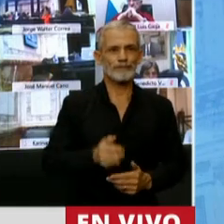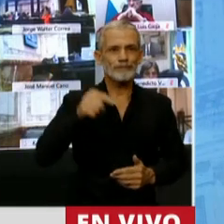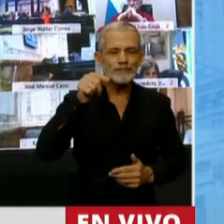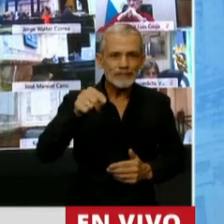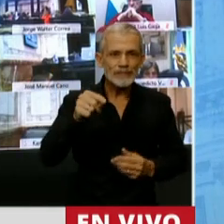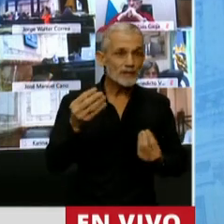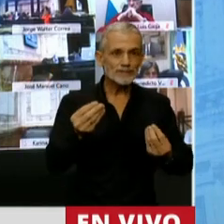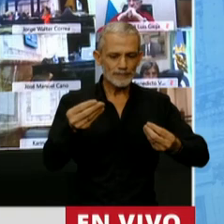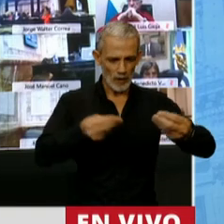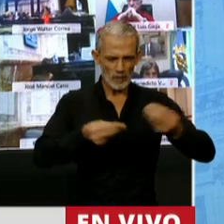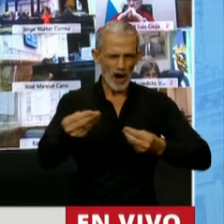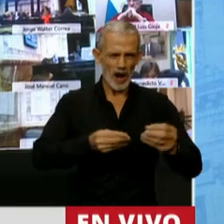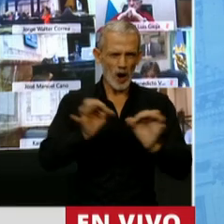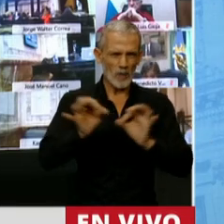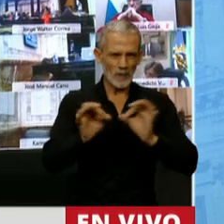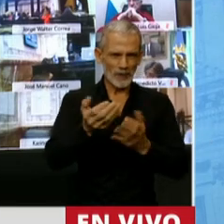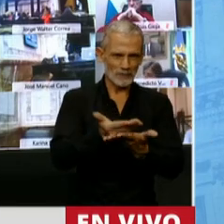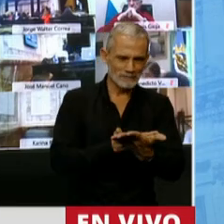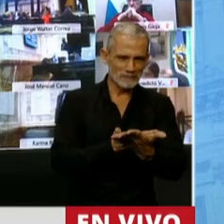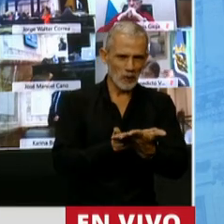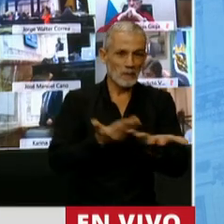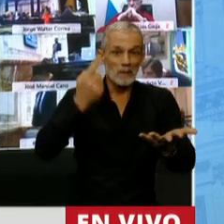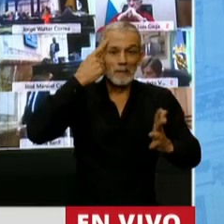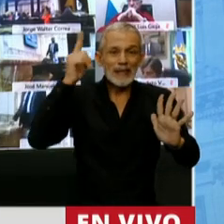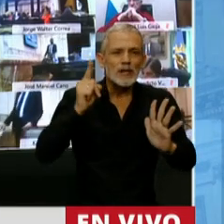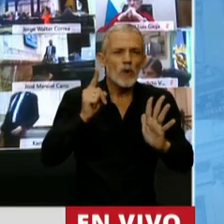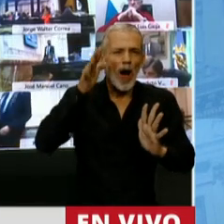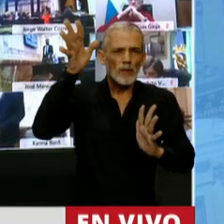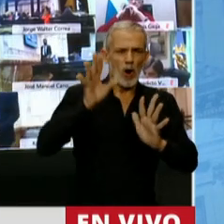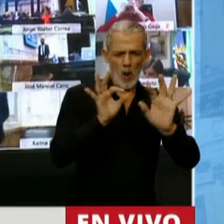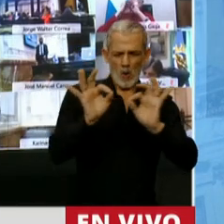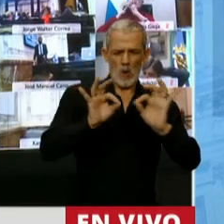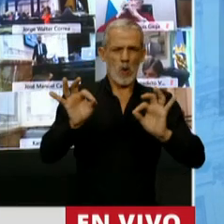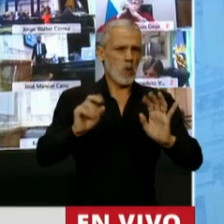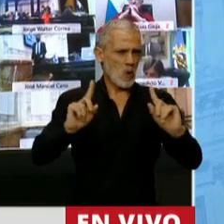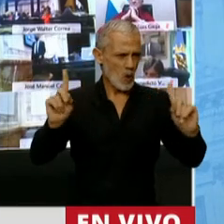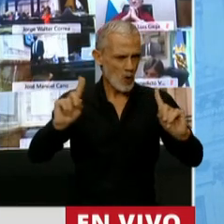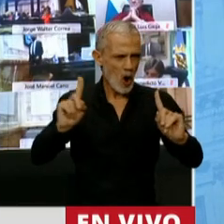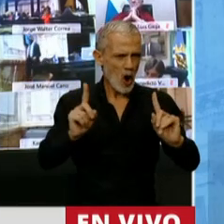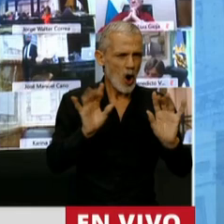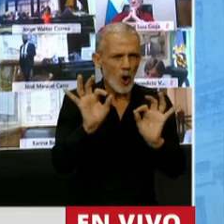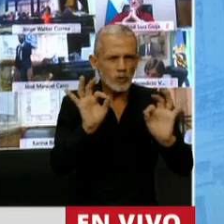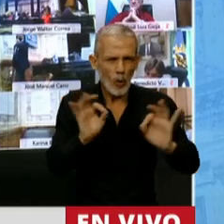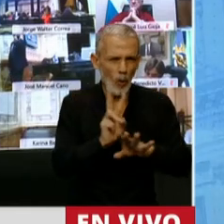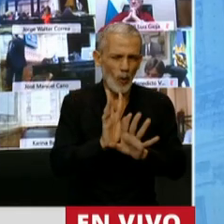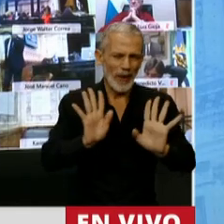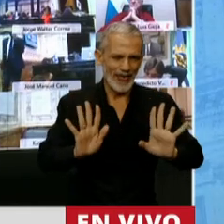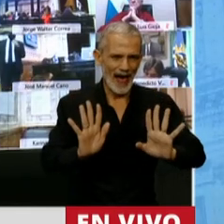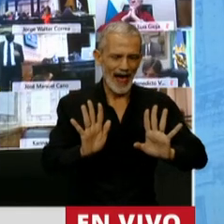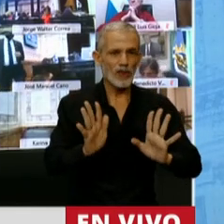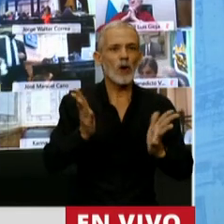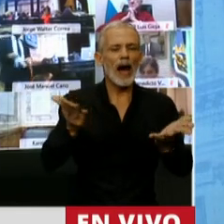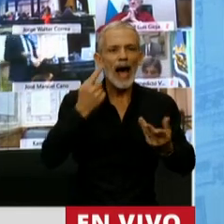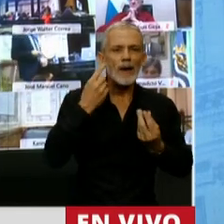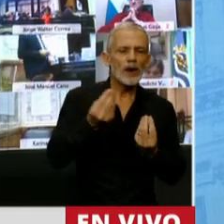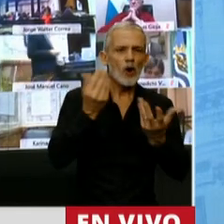insistimos de proyecciones prudentes se trata de ir